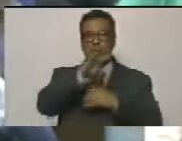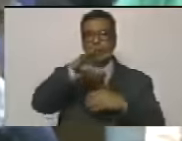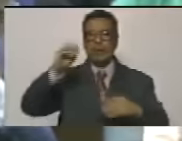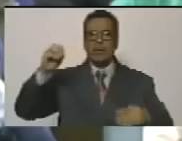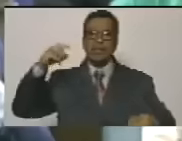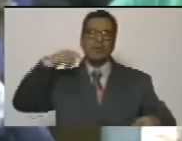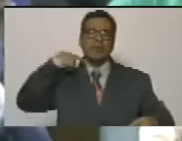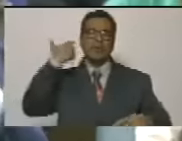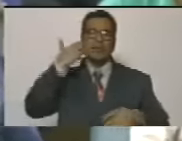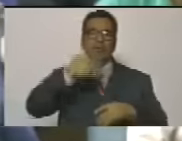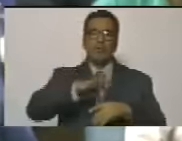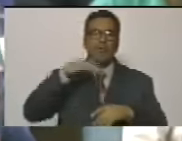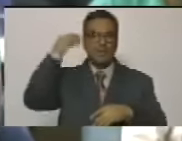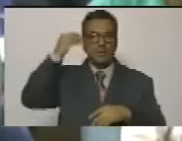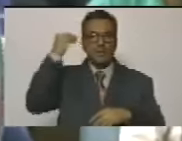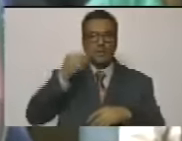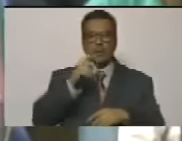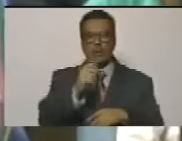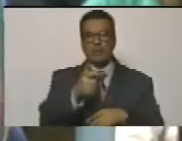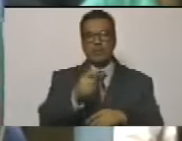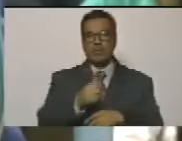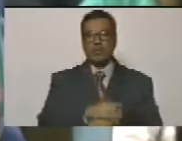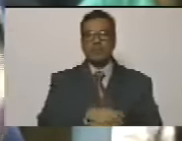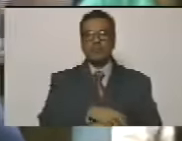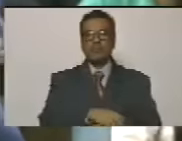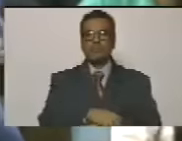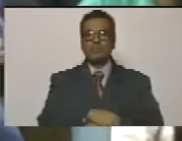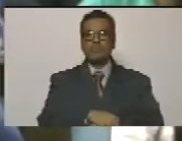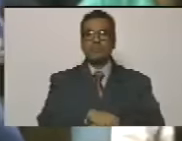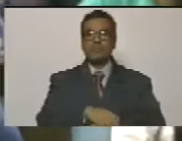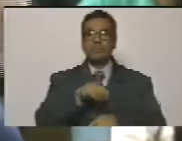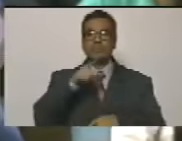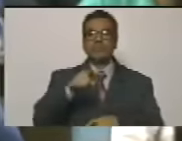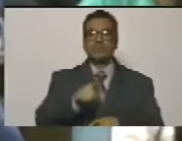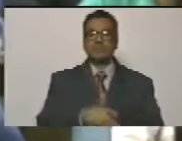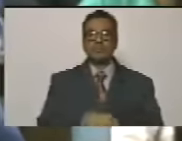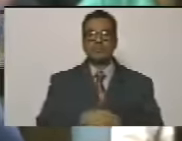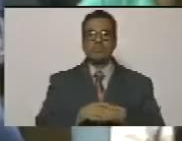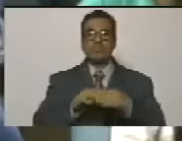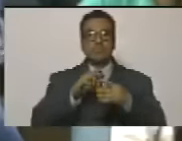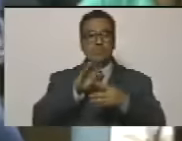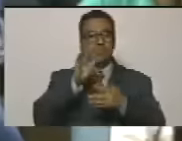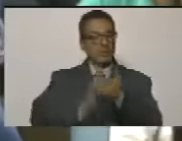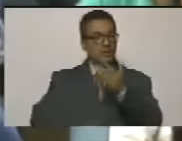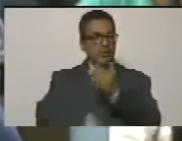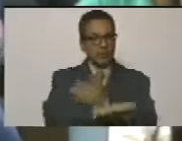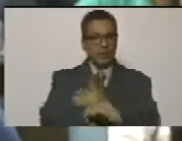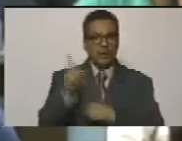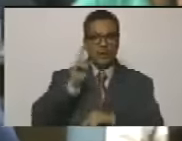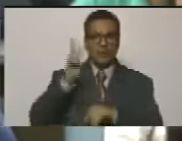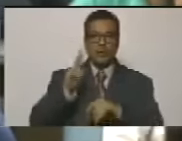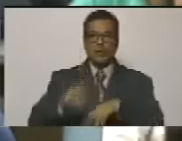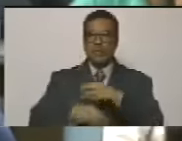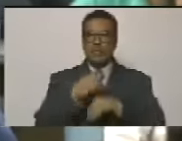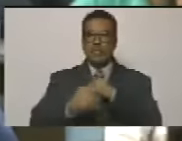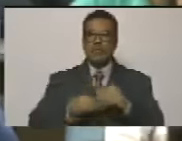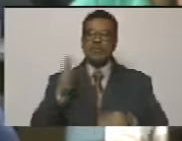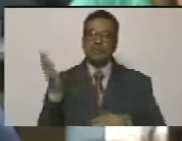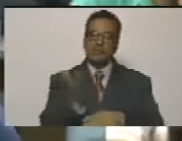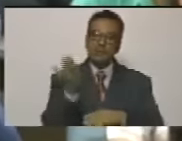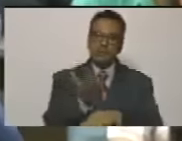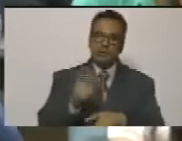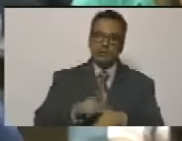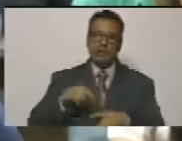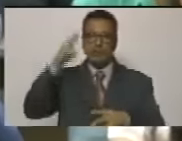muertes y pensamos que es poco esos migrantes que han salido de venezuela que han sido violentados